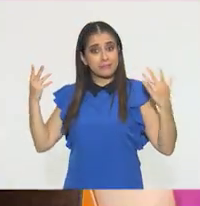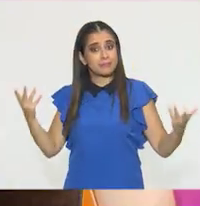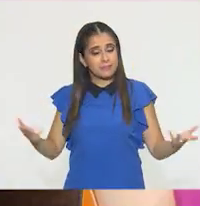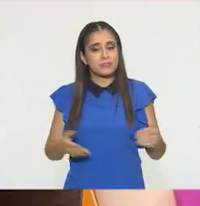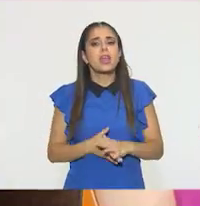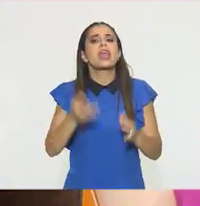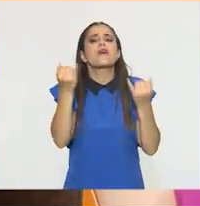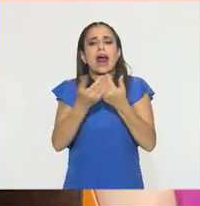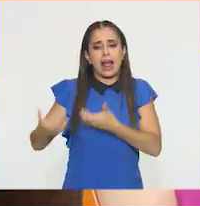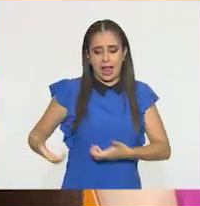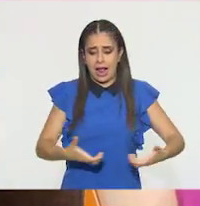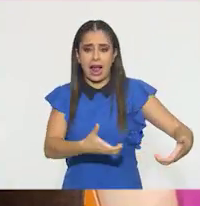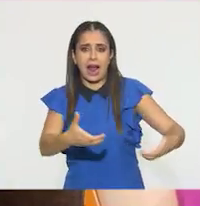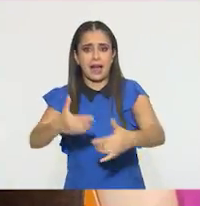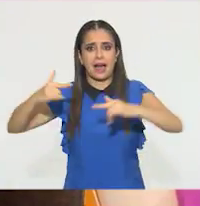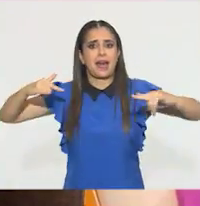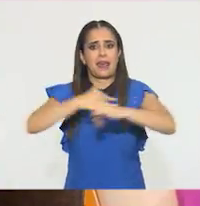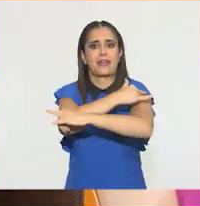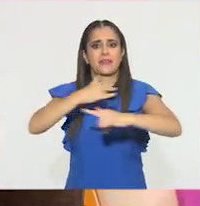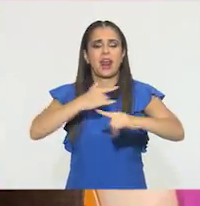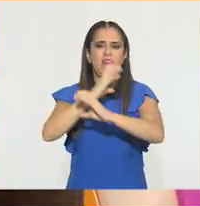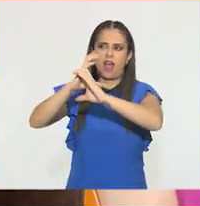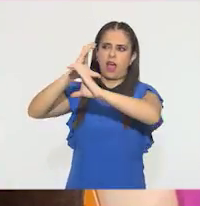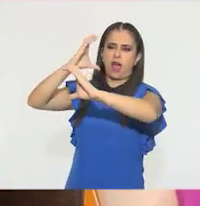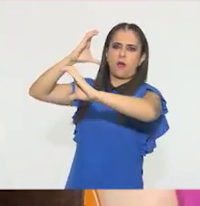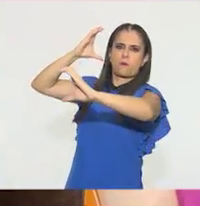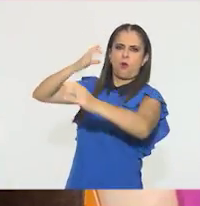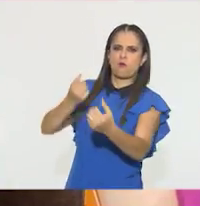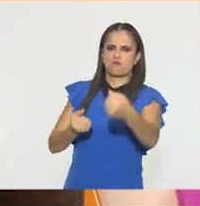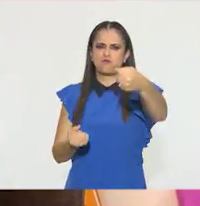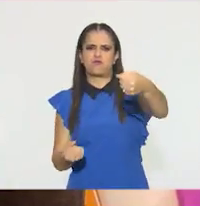carretera, los camiones, ¿cómo hacen los camiones? levantan...